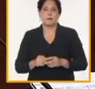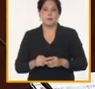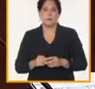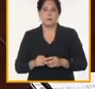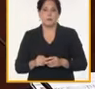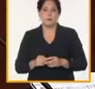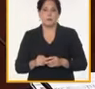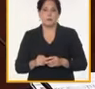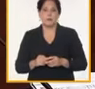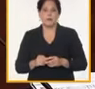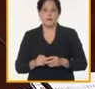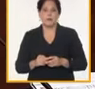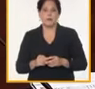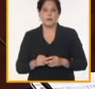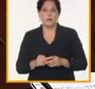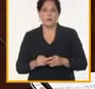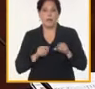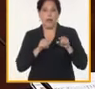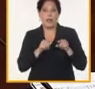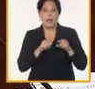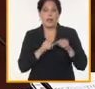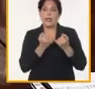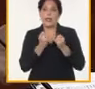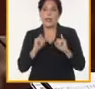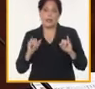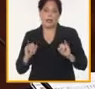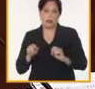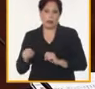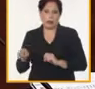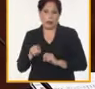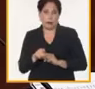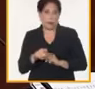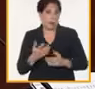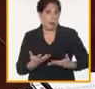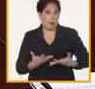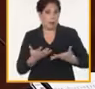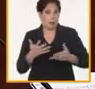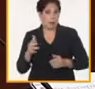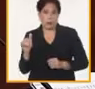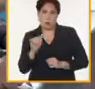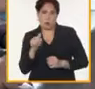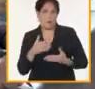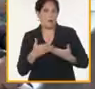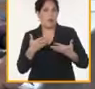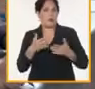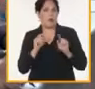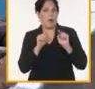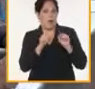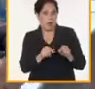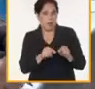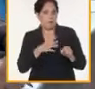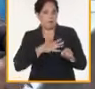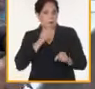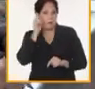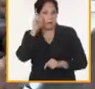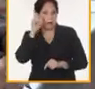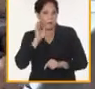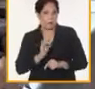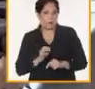los frentes independientes que se lograron crear en esos lugares hay una disposición también en esa propia experiencia